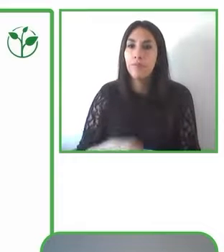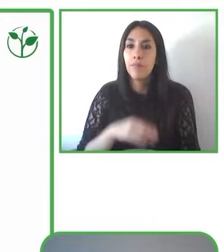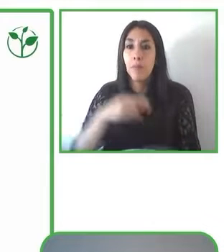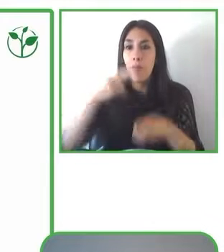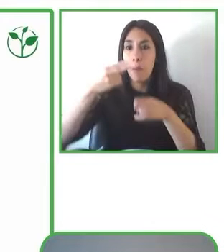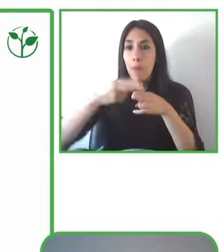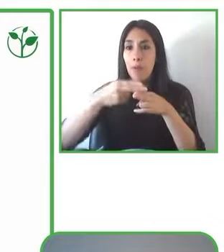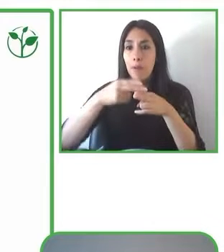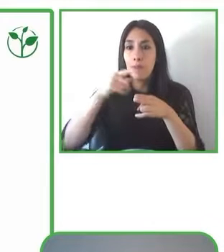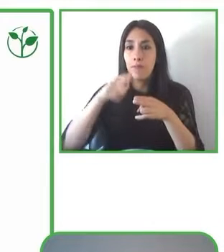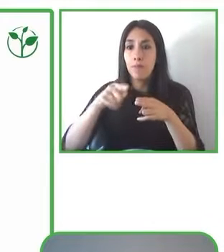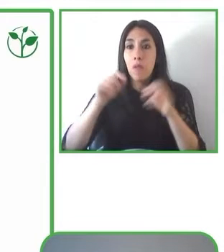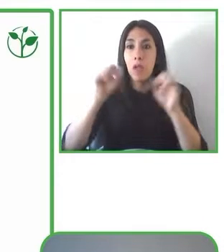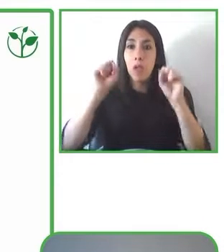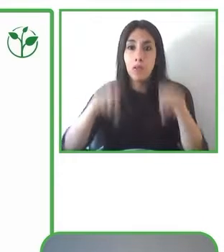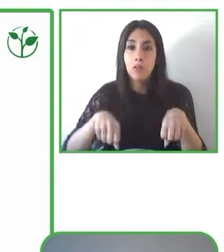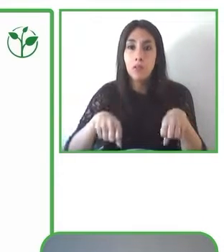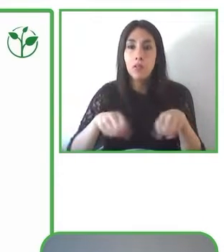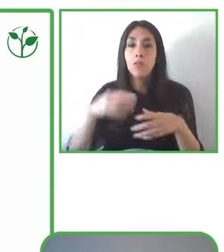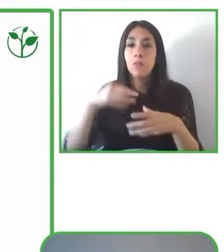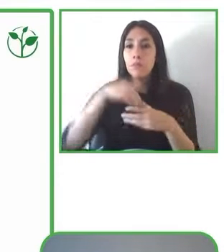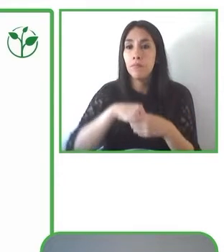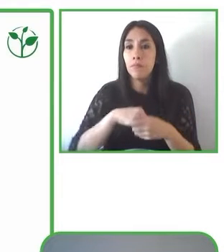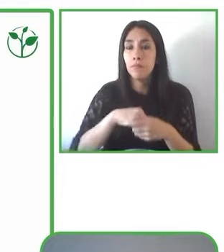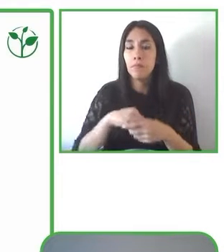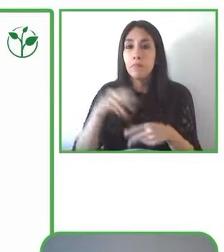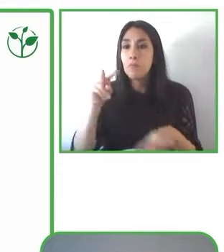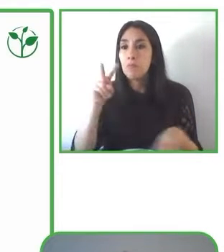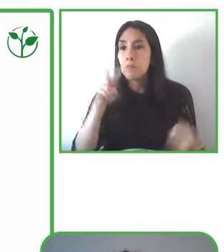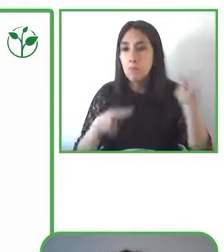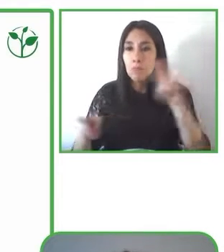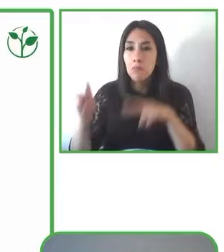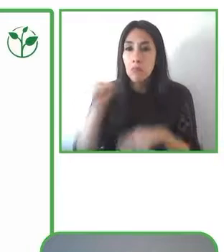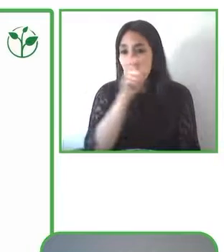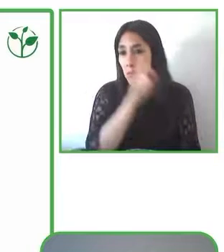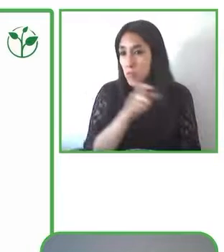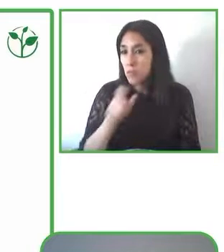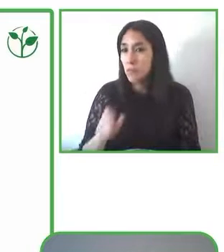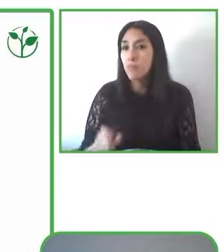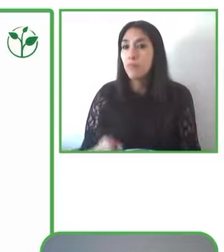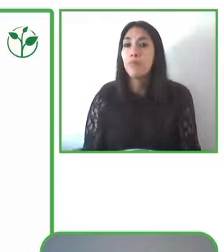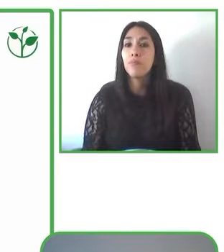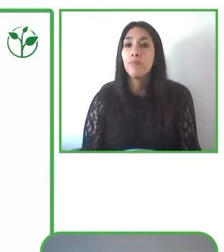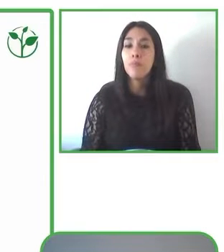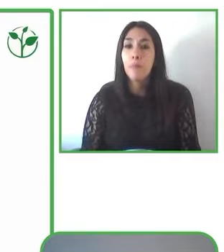en las personas ciertas barreras.